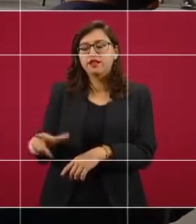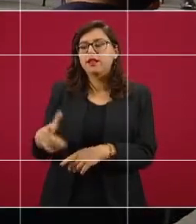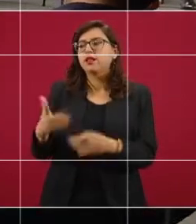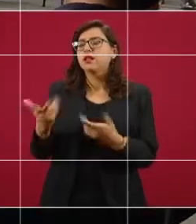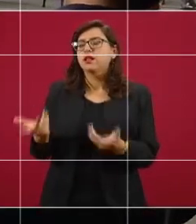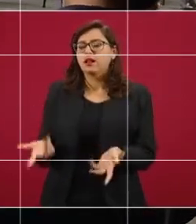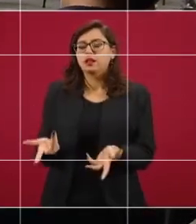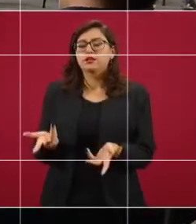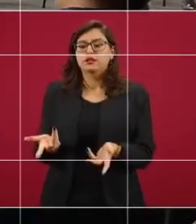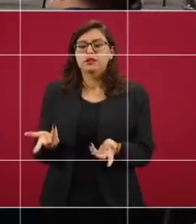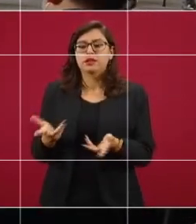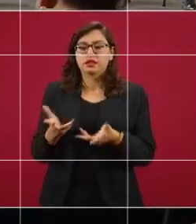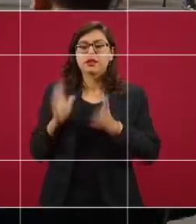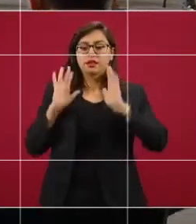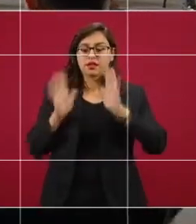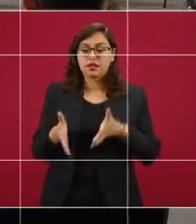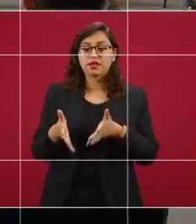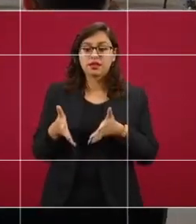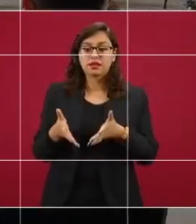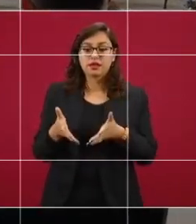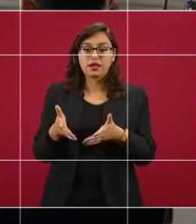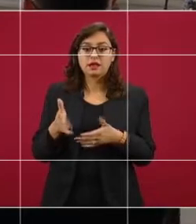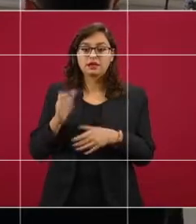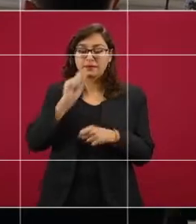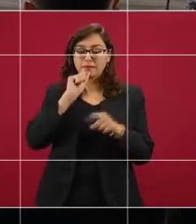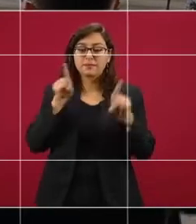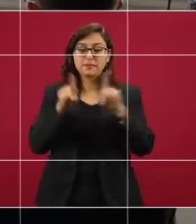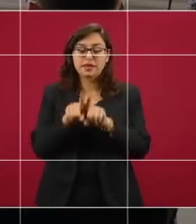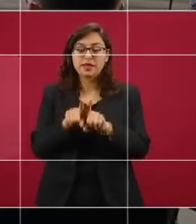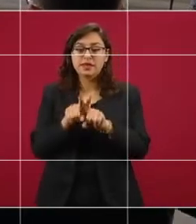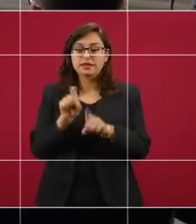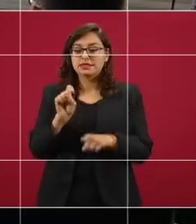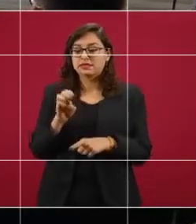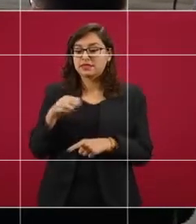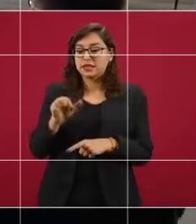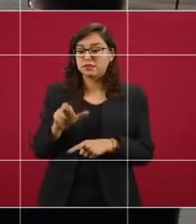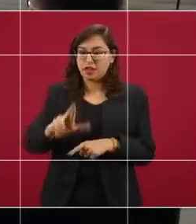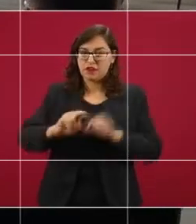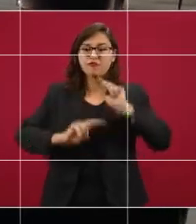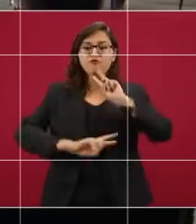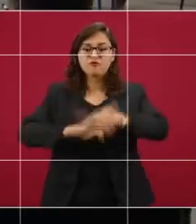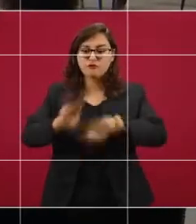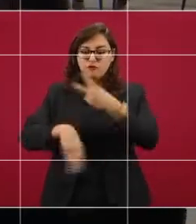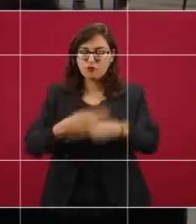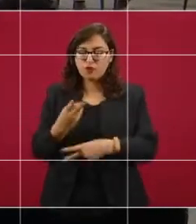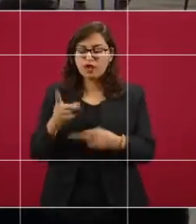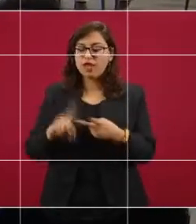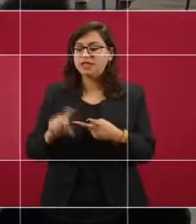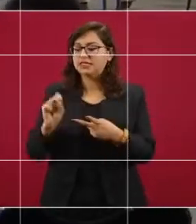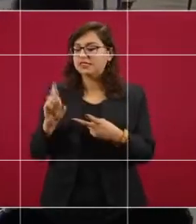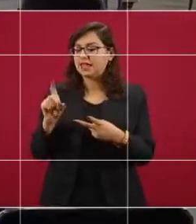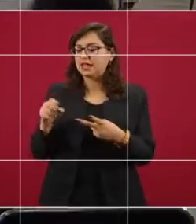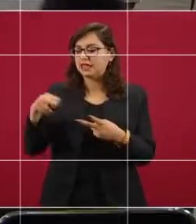Está actuando la Secretaría de Marina con el plan Marina, el plan DN-III.